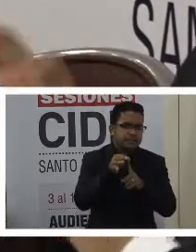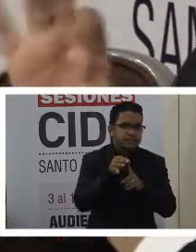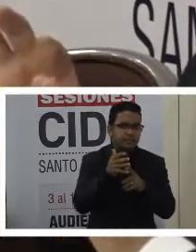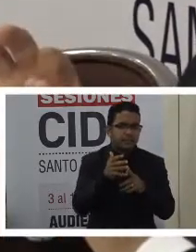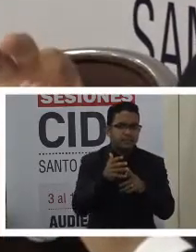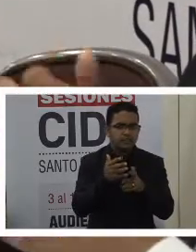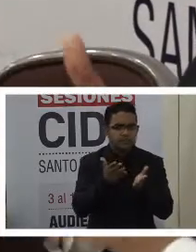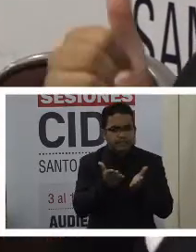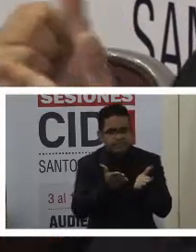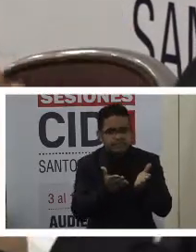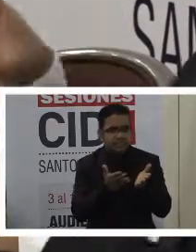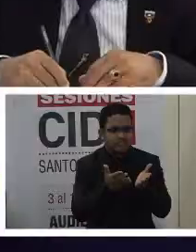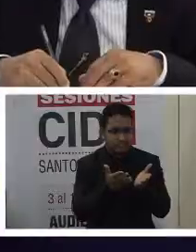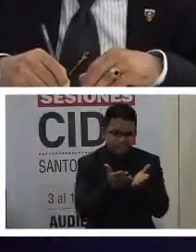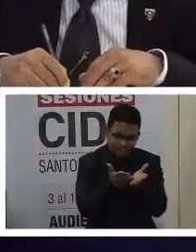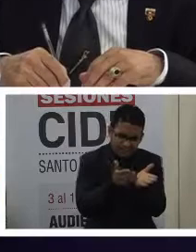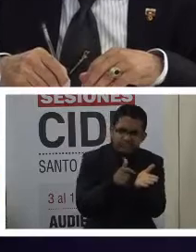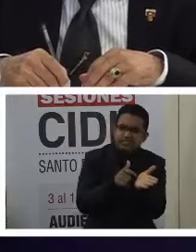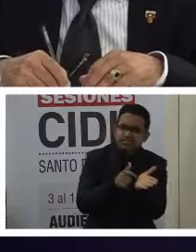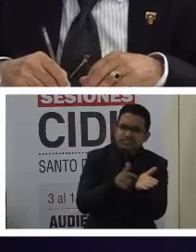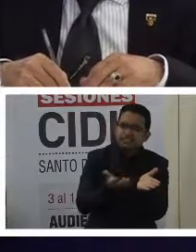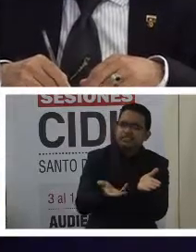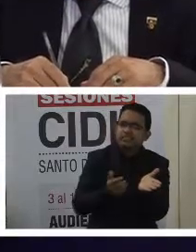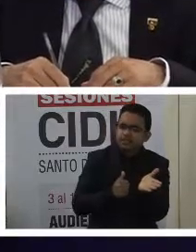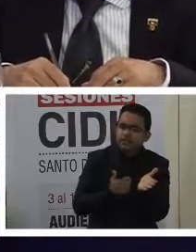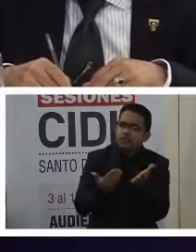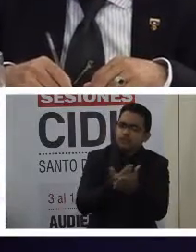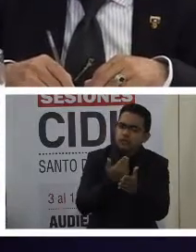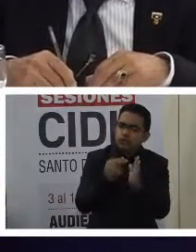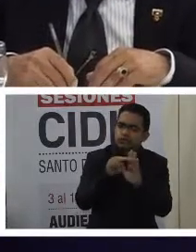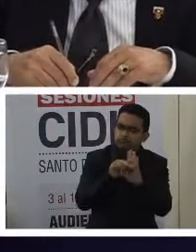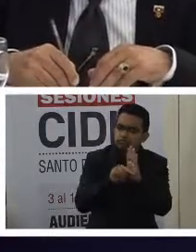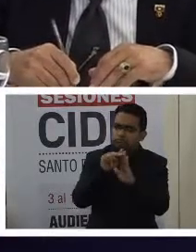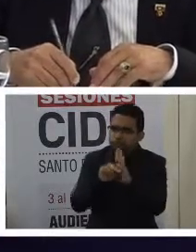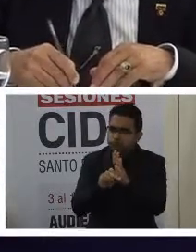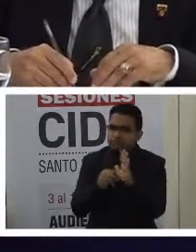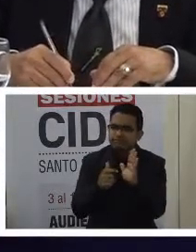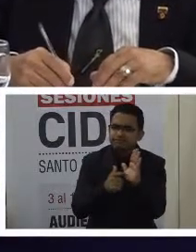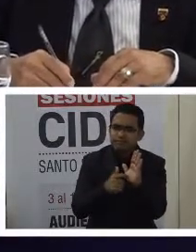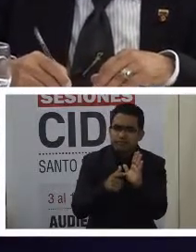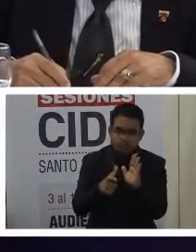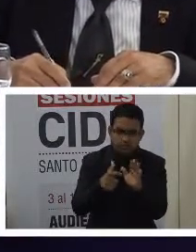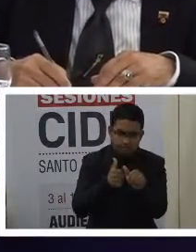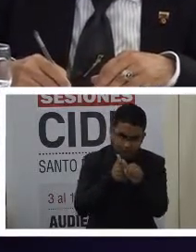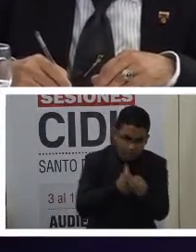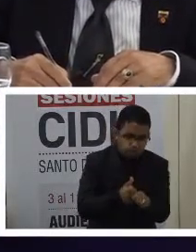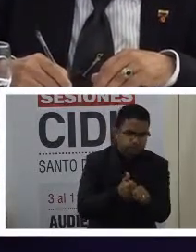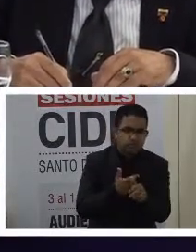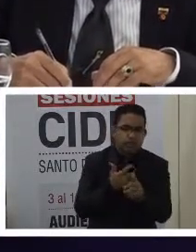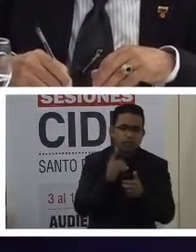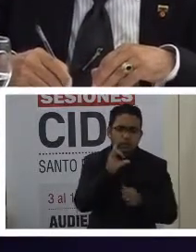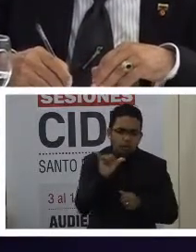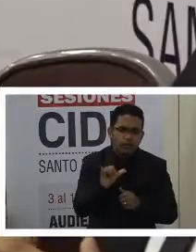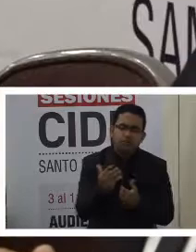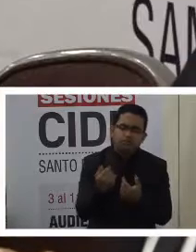voto asistido y quisiera saber cuáles son esas normas y cuál es el grado de implementación y obstáculos que puedan haber al respecto. Gracias.